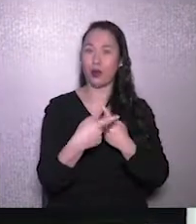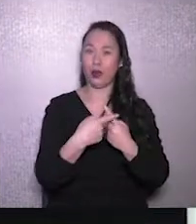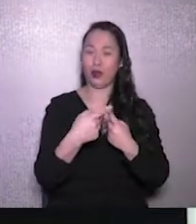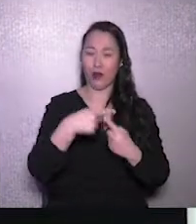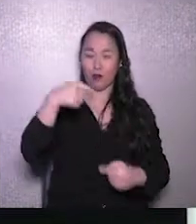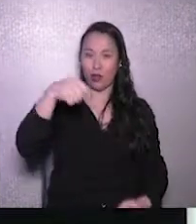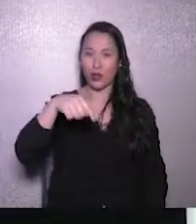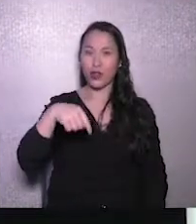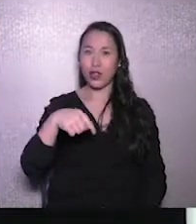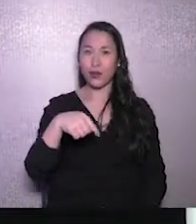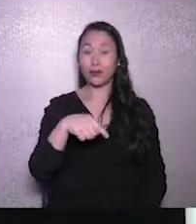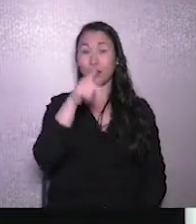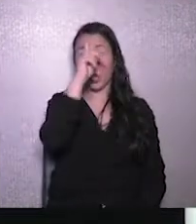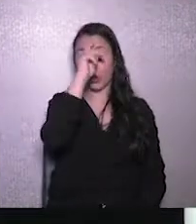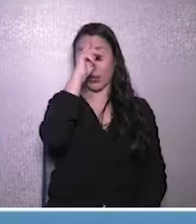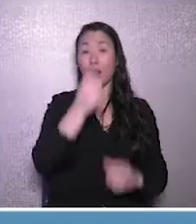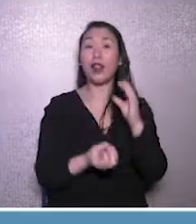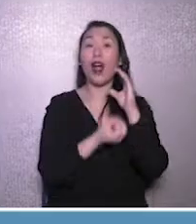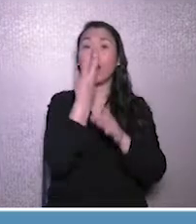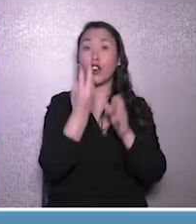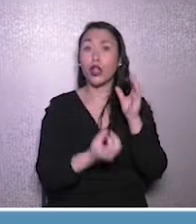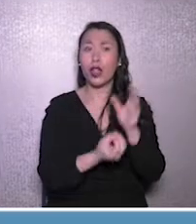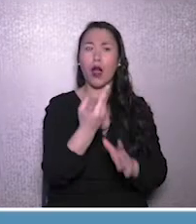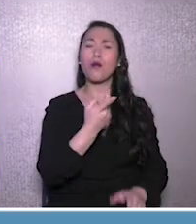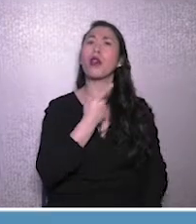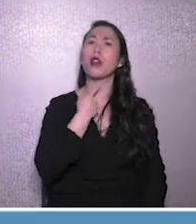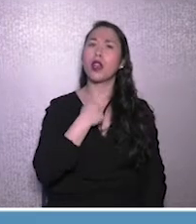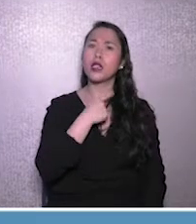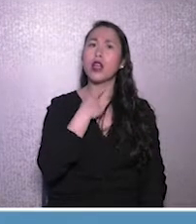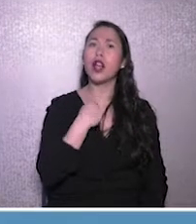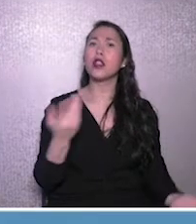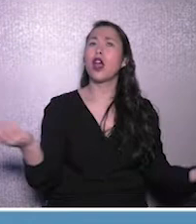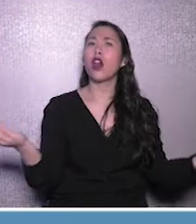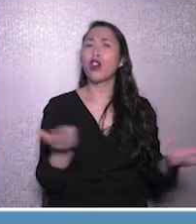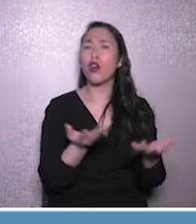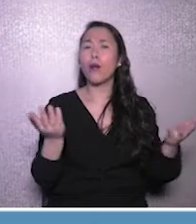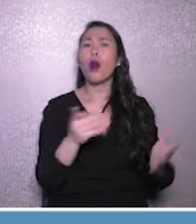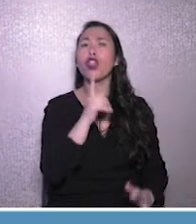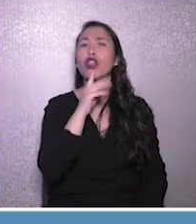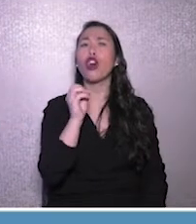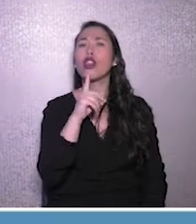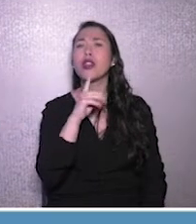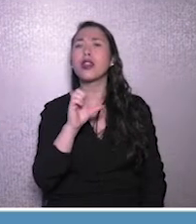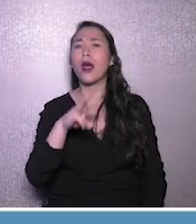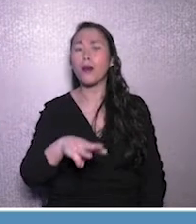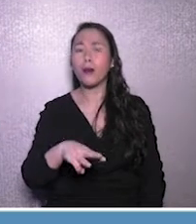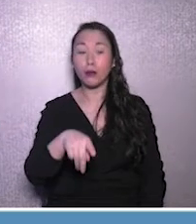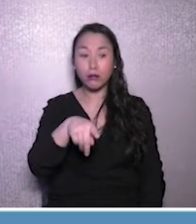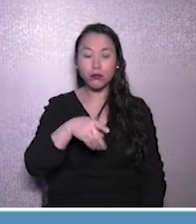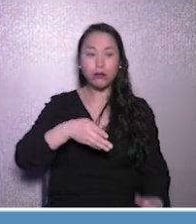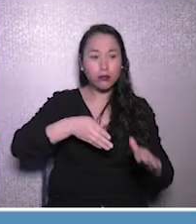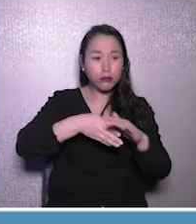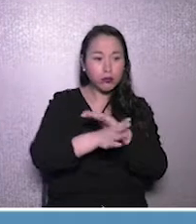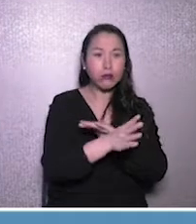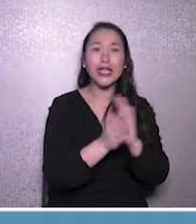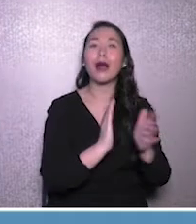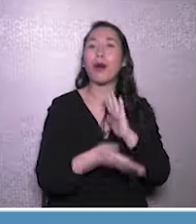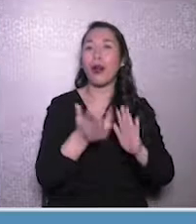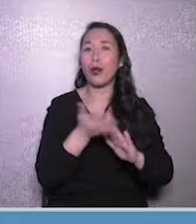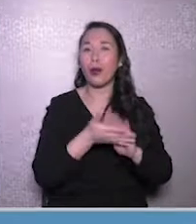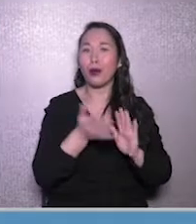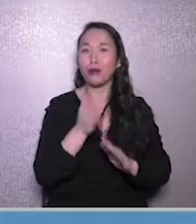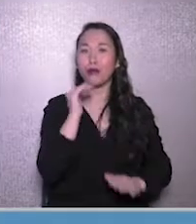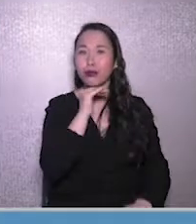El caso del Hospital La Florida. Muy interesante cómo se instalaron tótems en distintas partes del hospital, de manera a acelerar los procesos de atención.